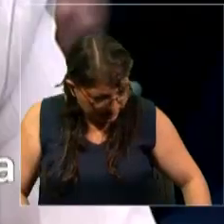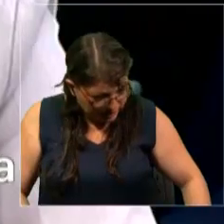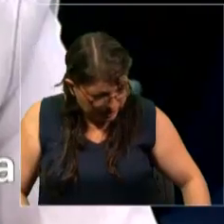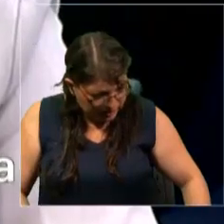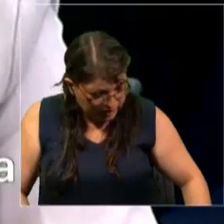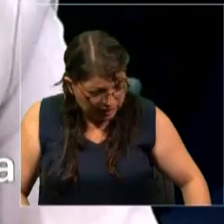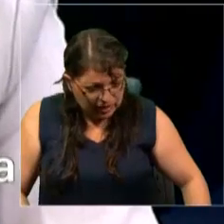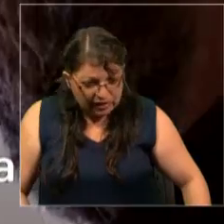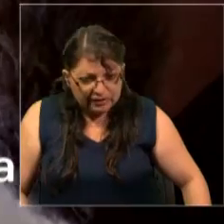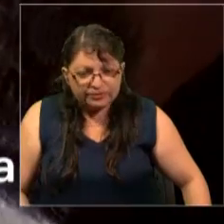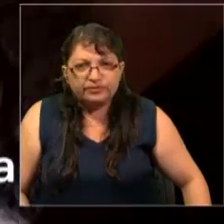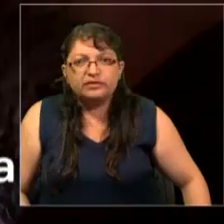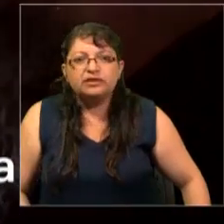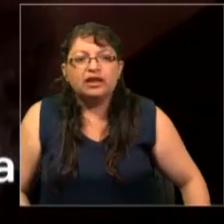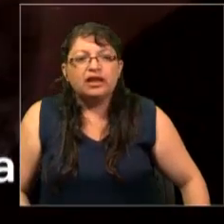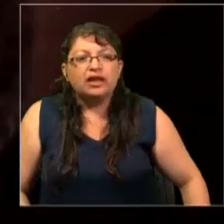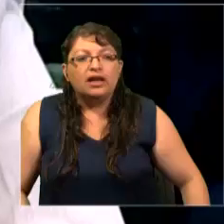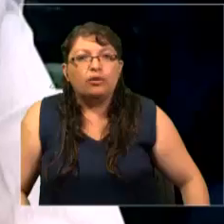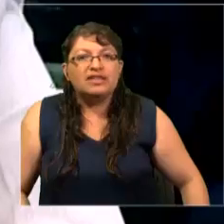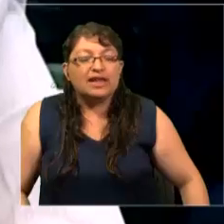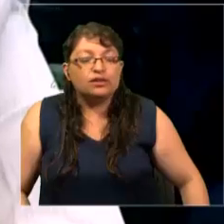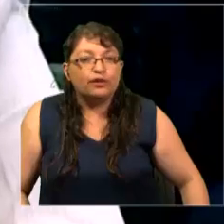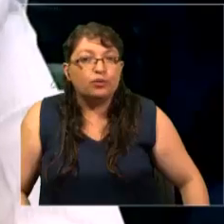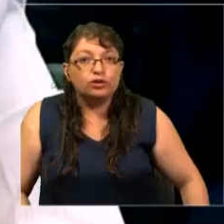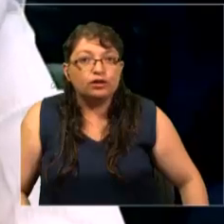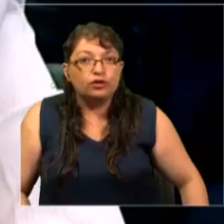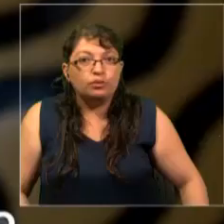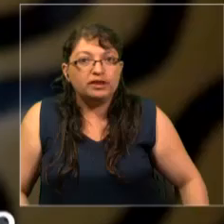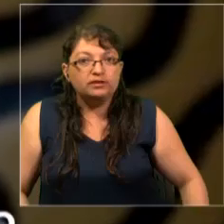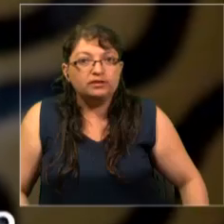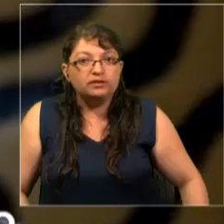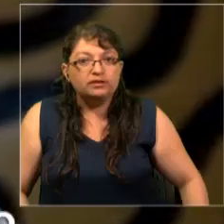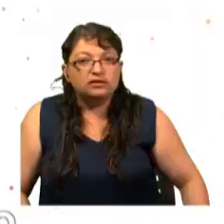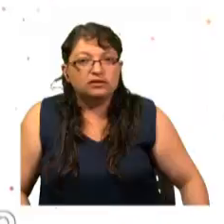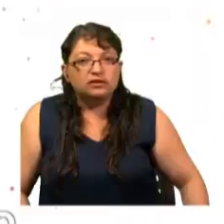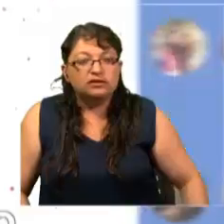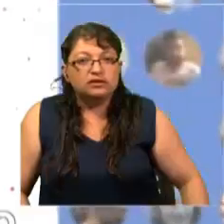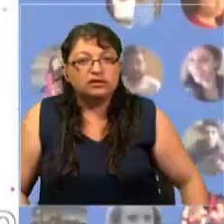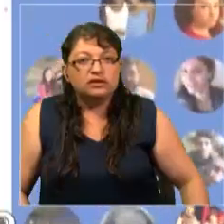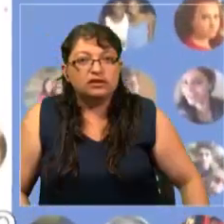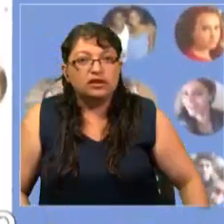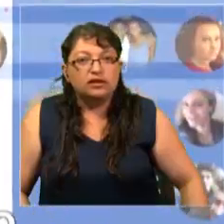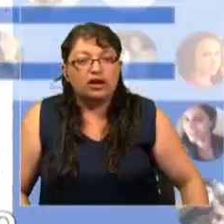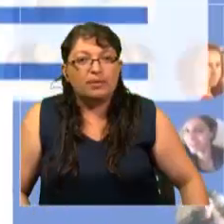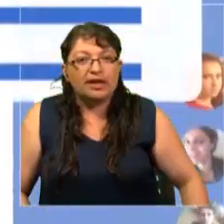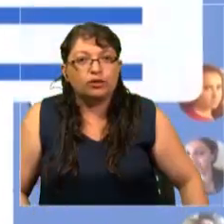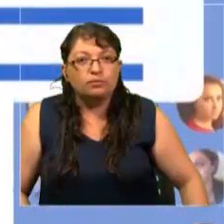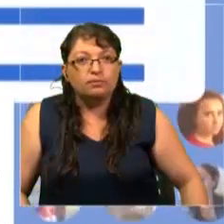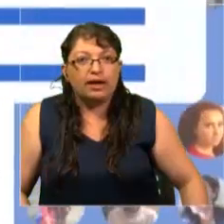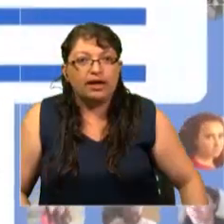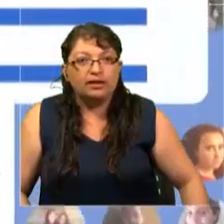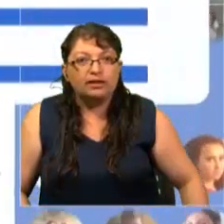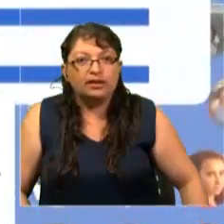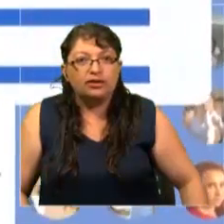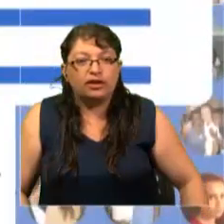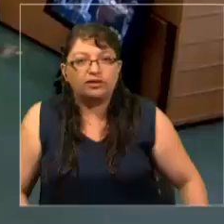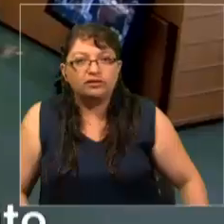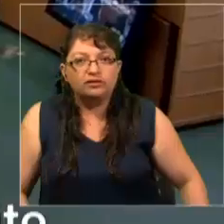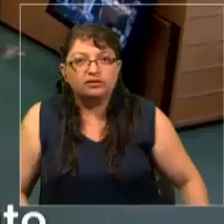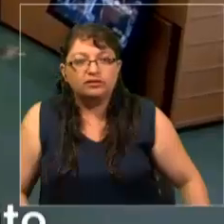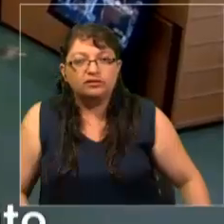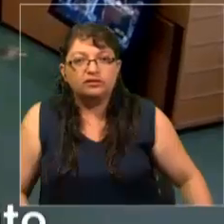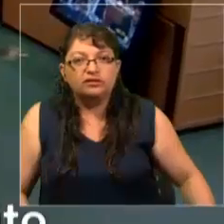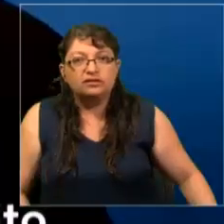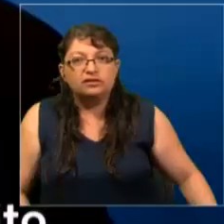I do know that their targeting tool was considered a weapon. There is a possibility that the American public had been experimented on.